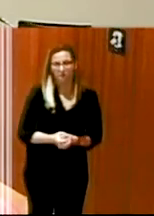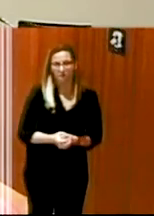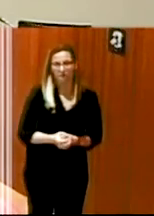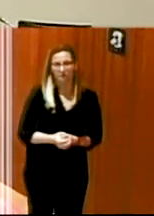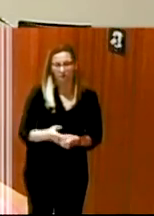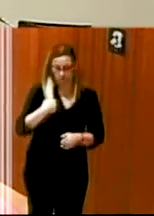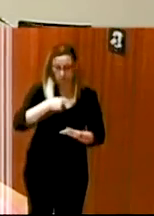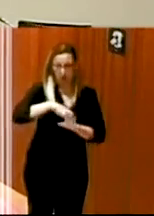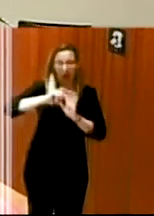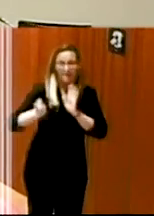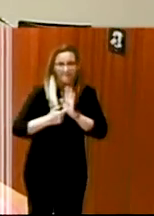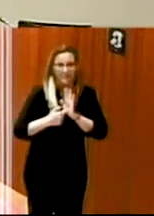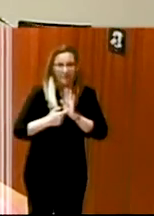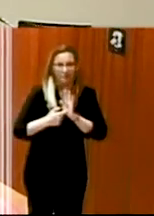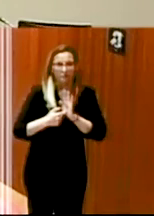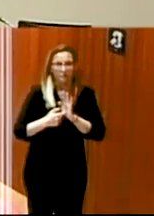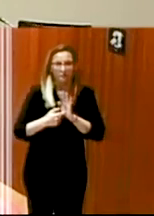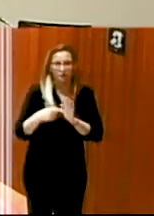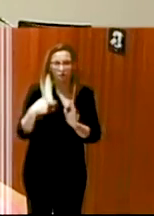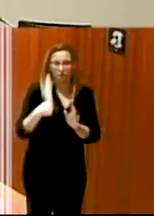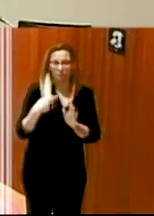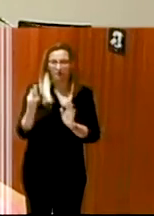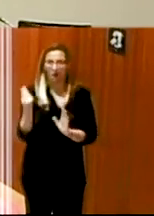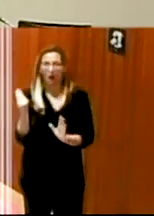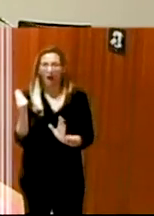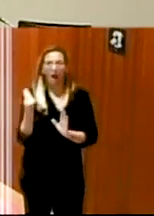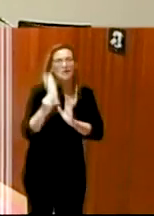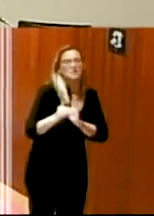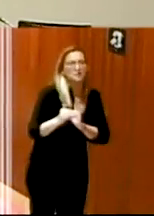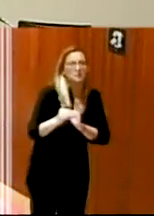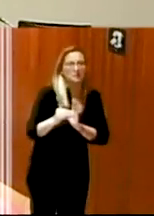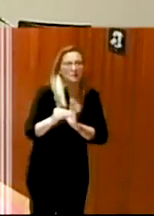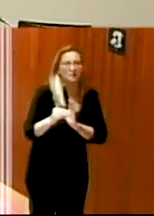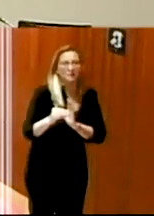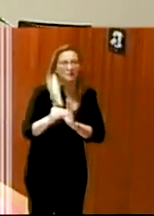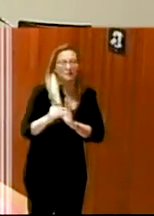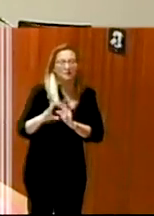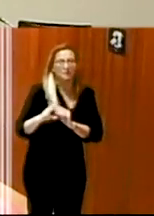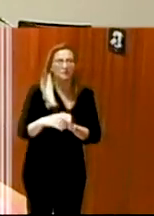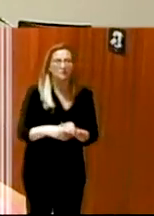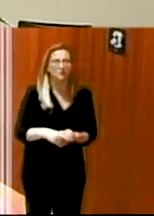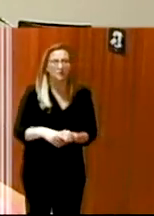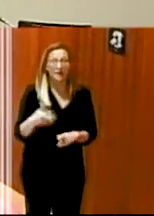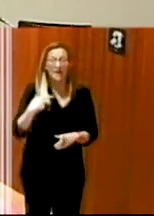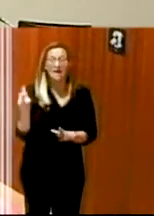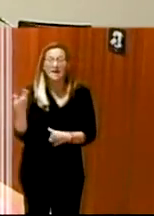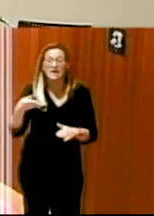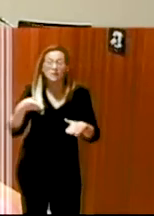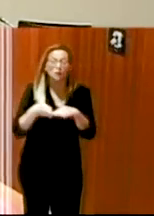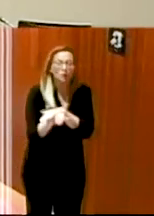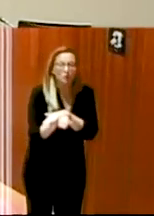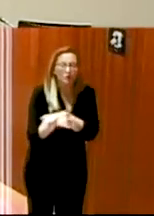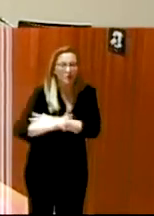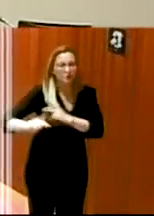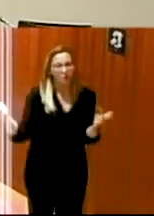completo tengo el atrevimiento de completarla diciendo incluir es urgente urgente y